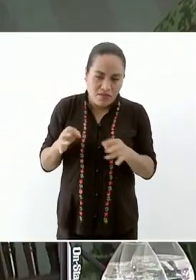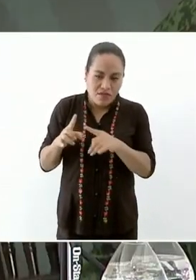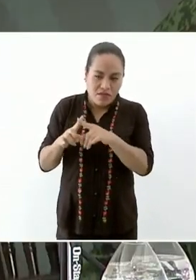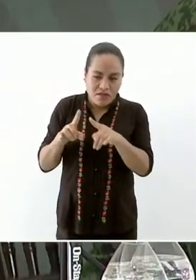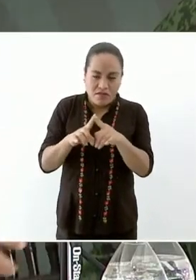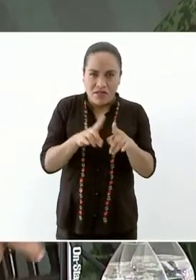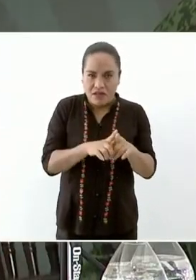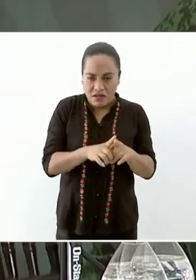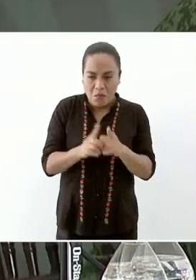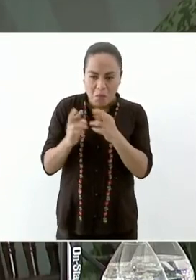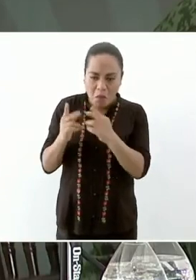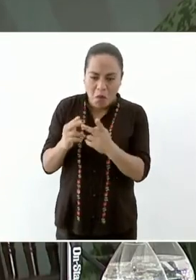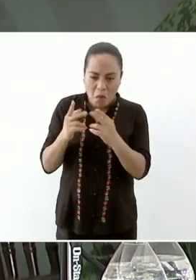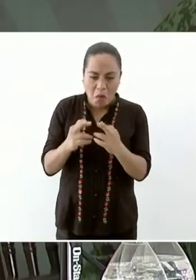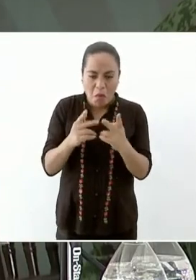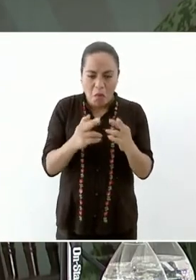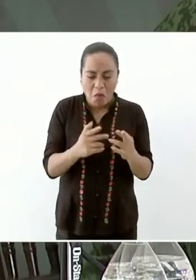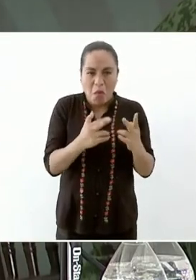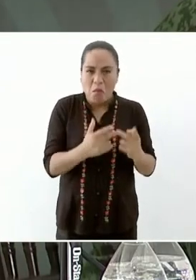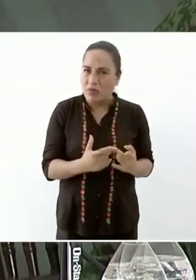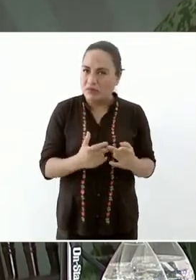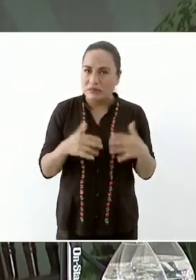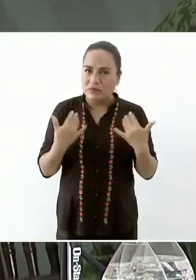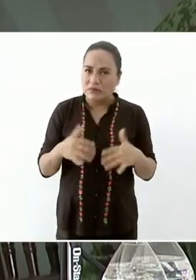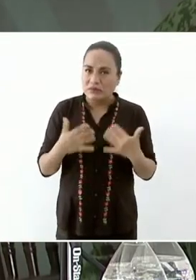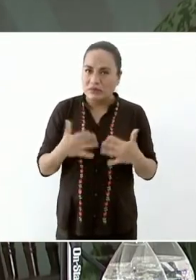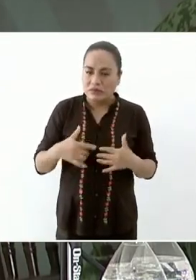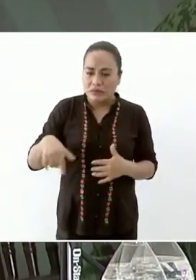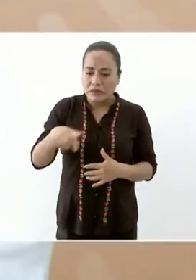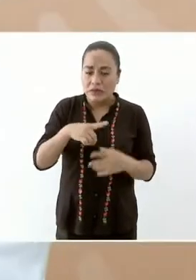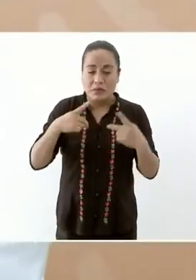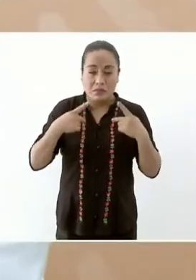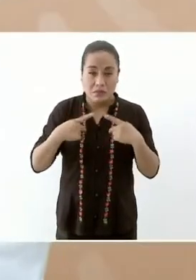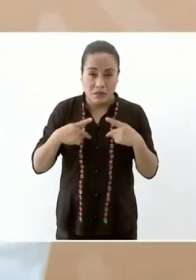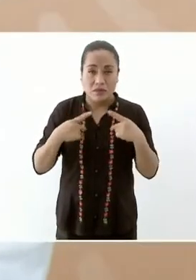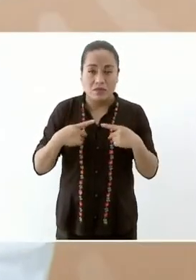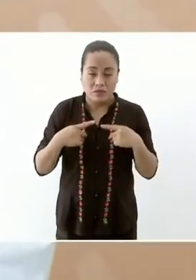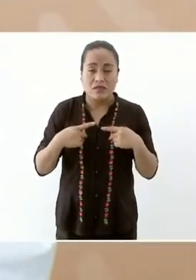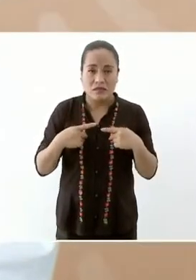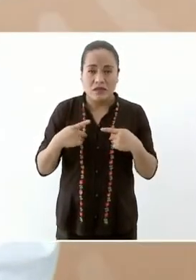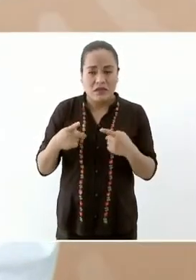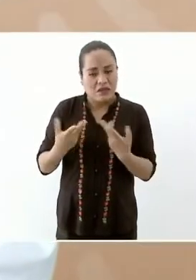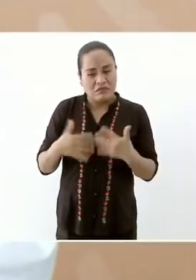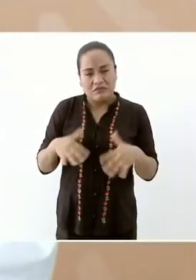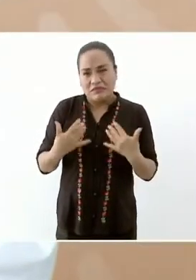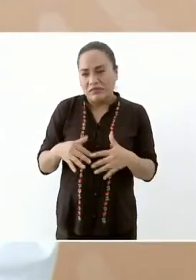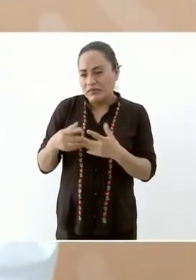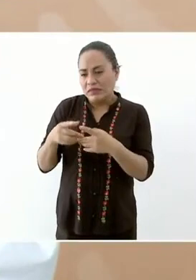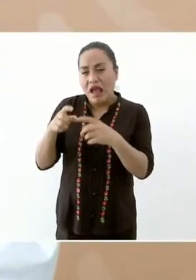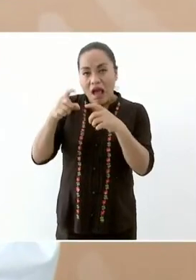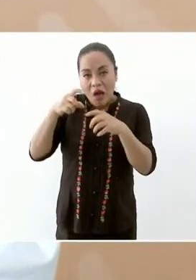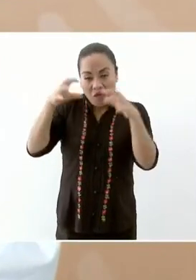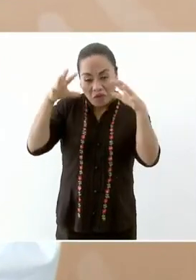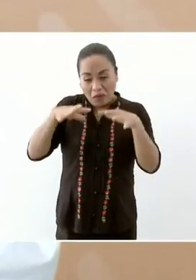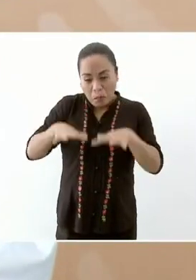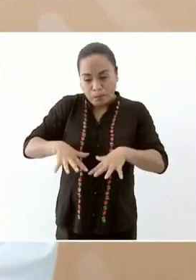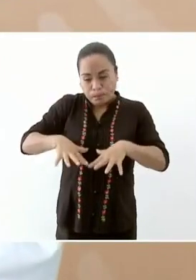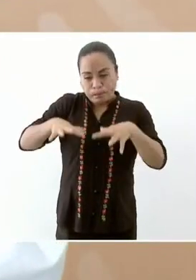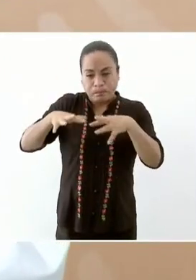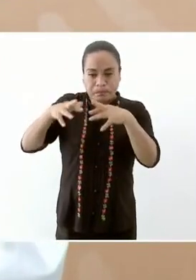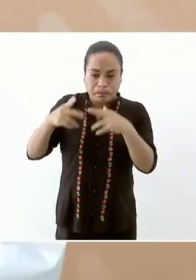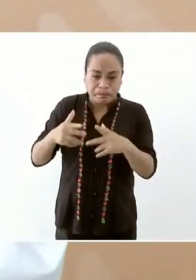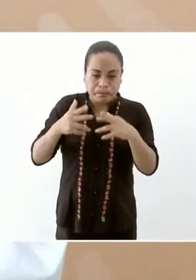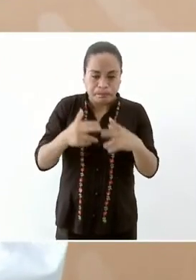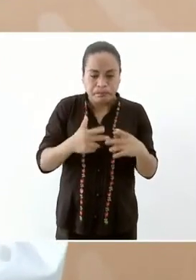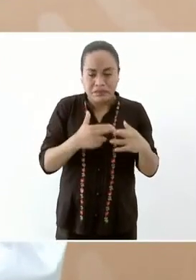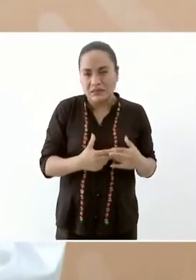todo lo que la gente perdió o